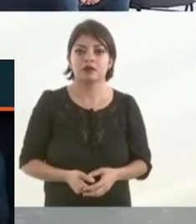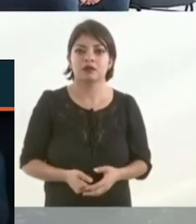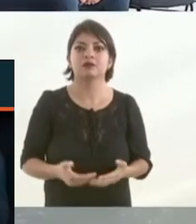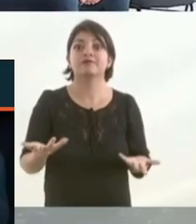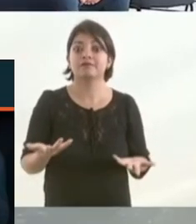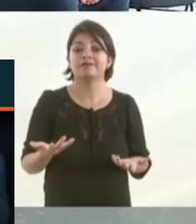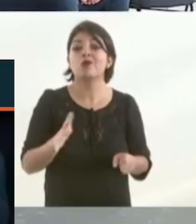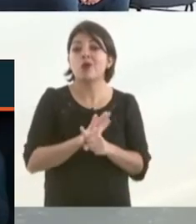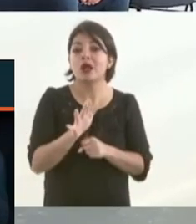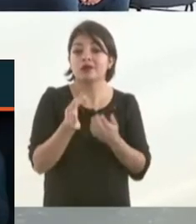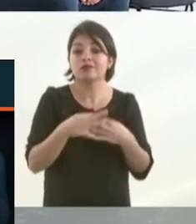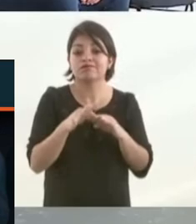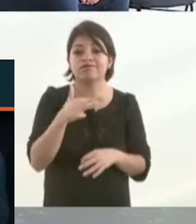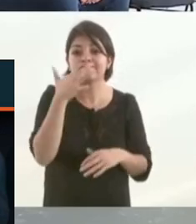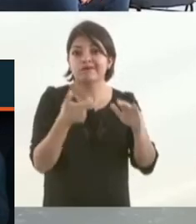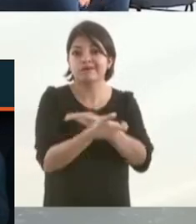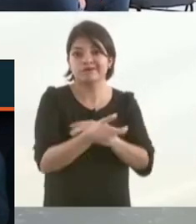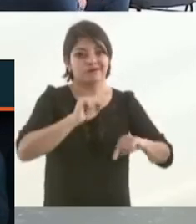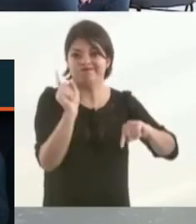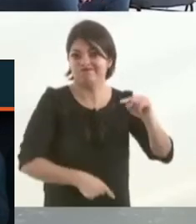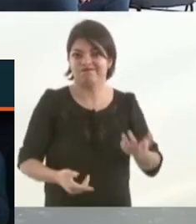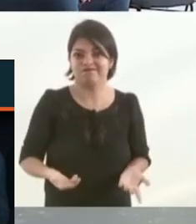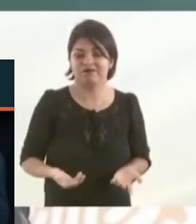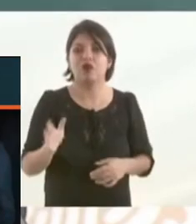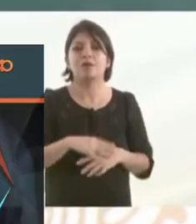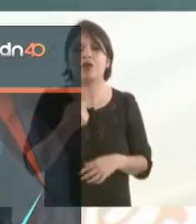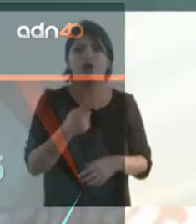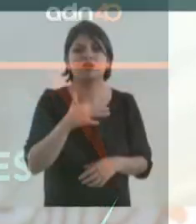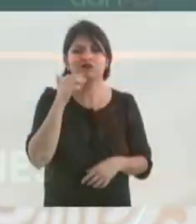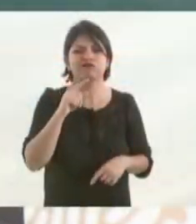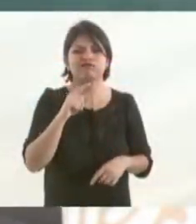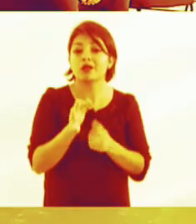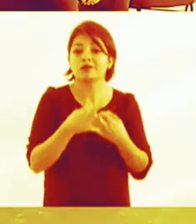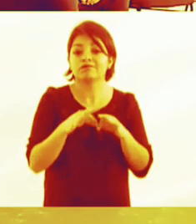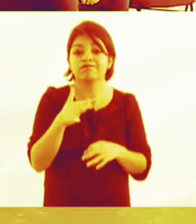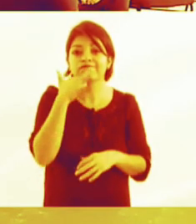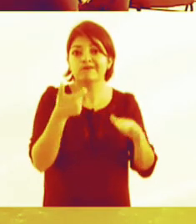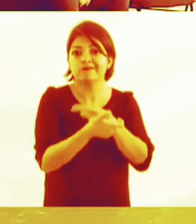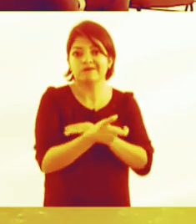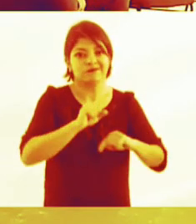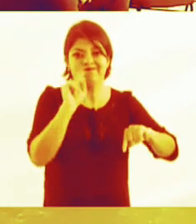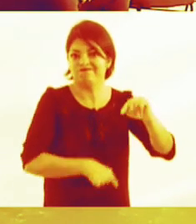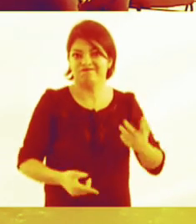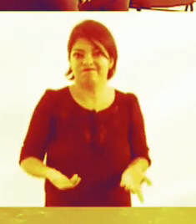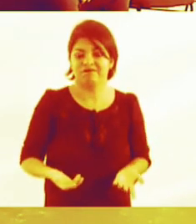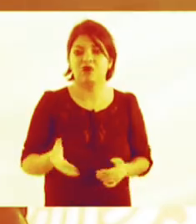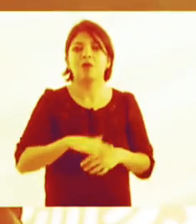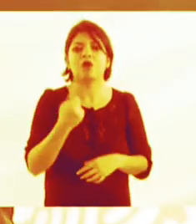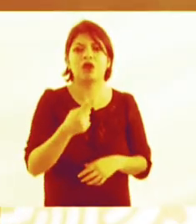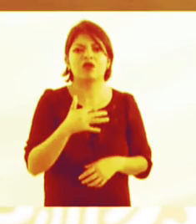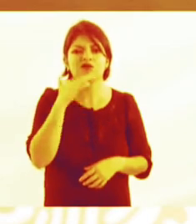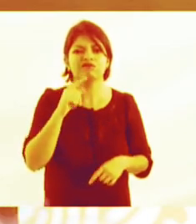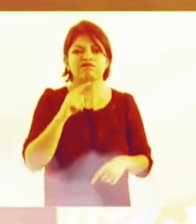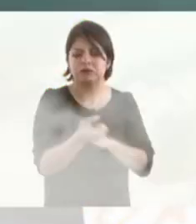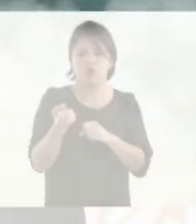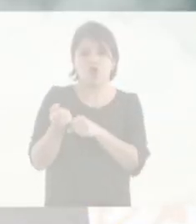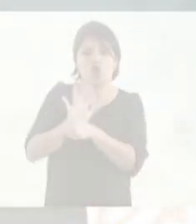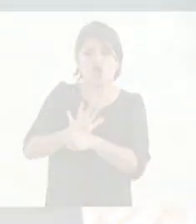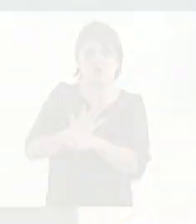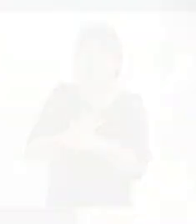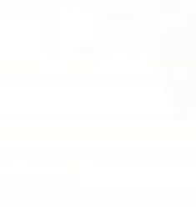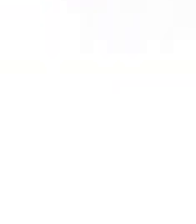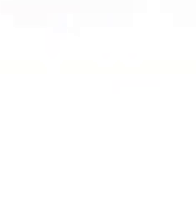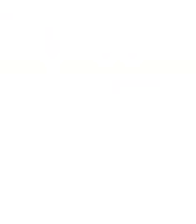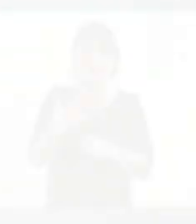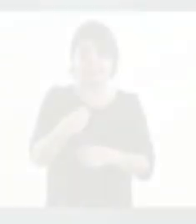no permitiendo la corrupción. Porque la corrupción es más que el COVID. La corrupción es más que el COVID. No es